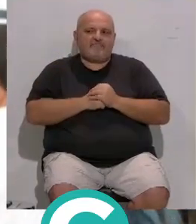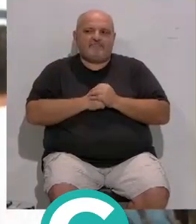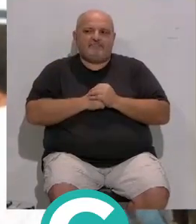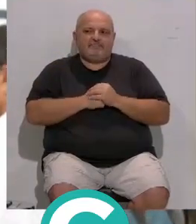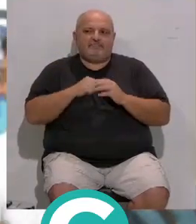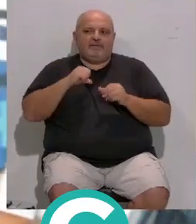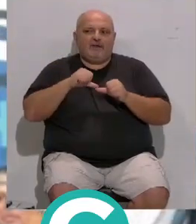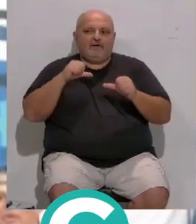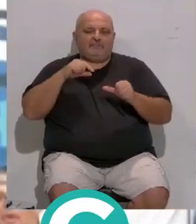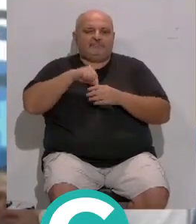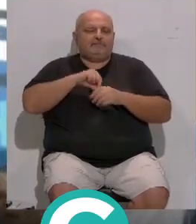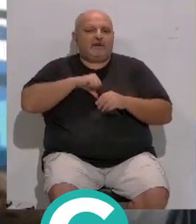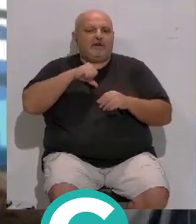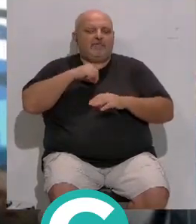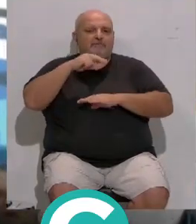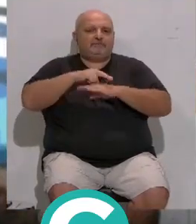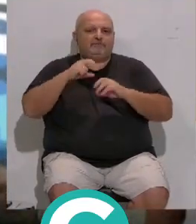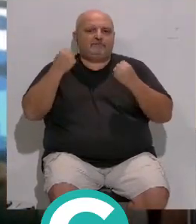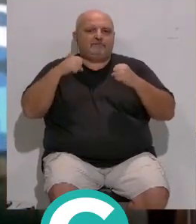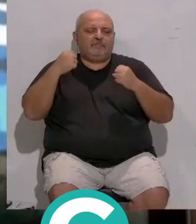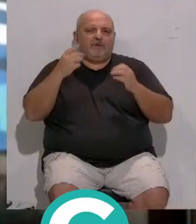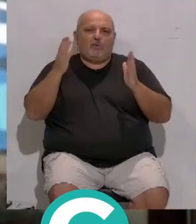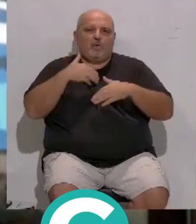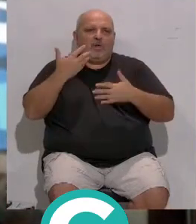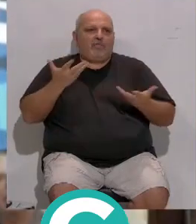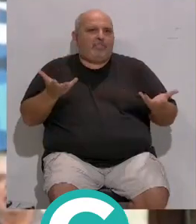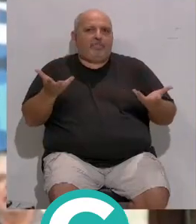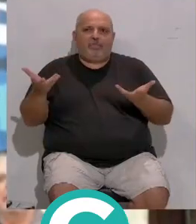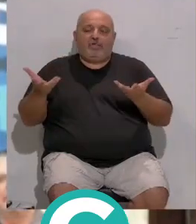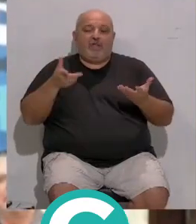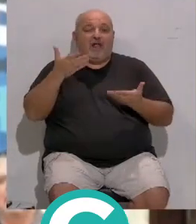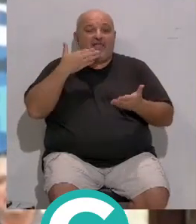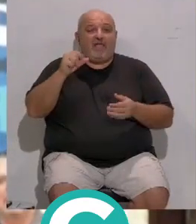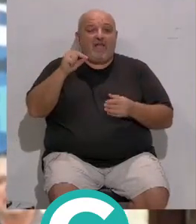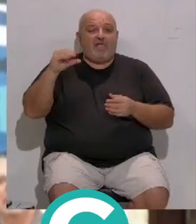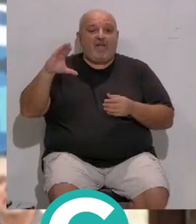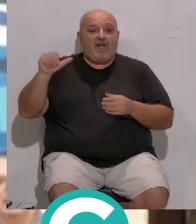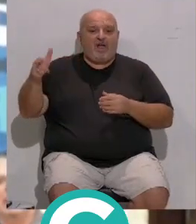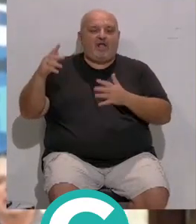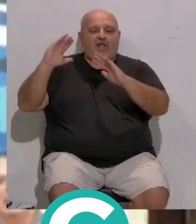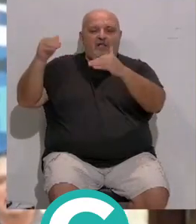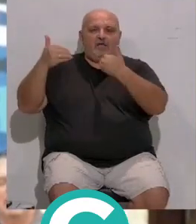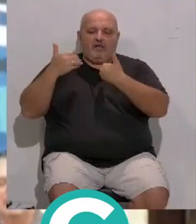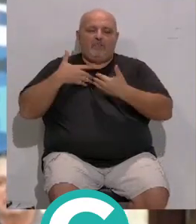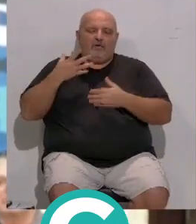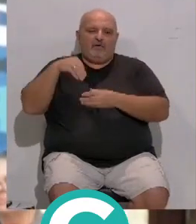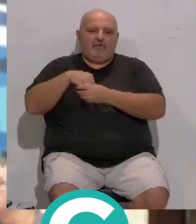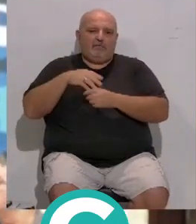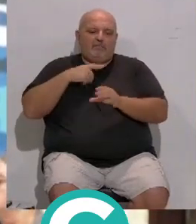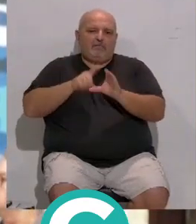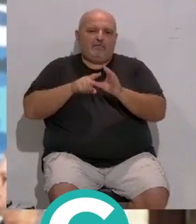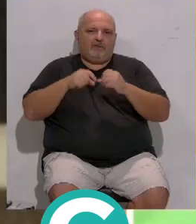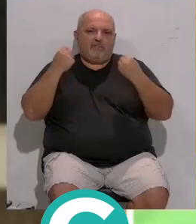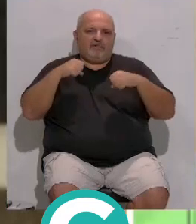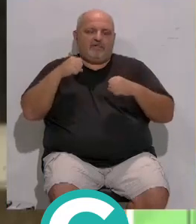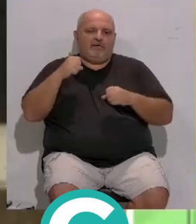Cuando terminamos nosotros en el hospital... ...y dar nuestra rehabilitación... ...no tenemos dónde ir ni nada... ...y gracias a DACA... ...nos tienen un sitio aquí... ...para poder venir a rehabilitar... ...toda la provincia